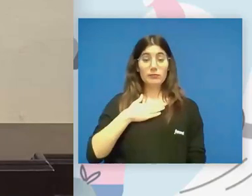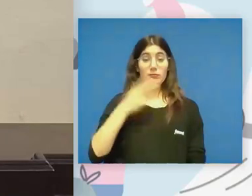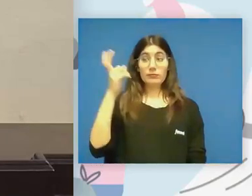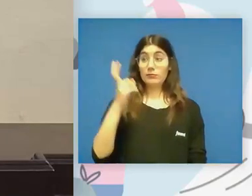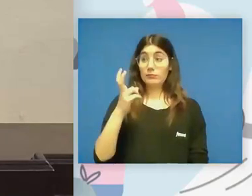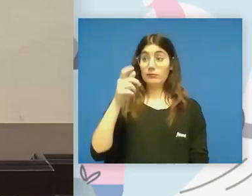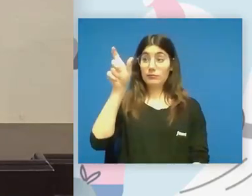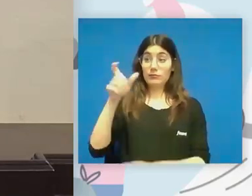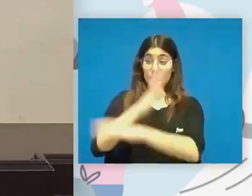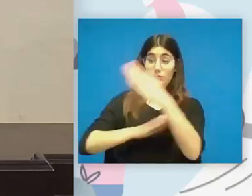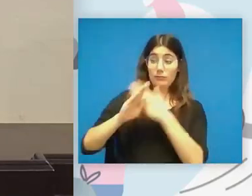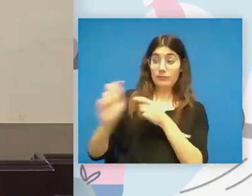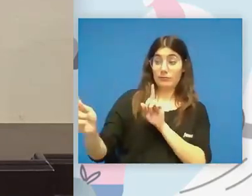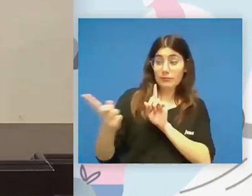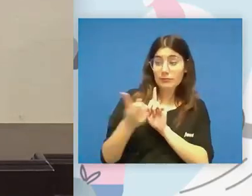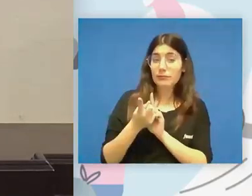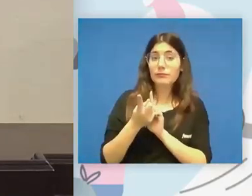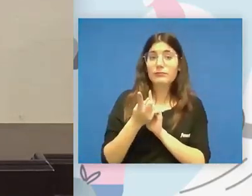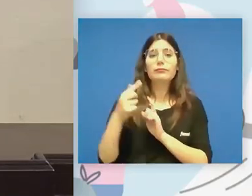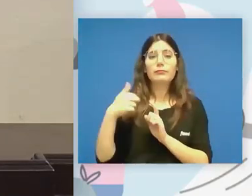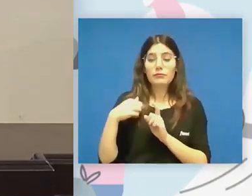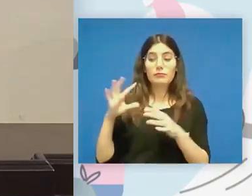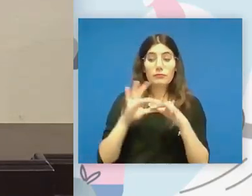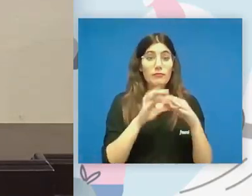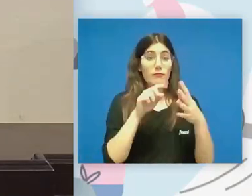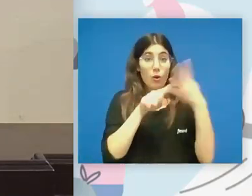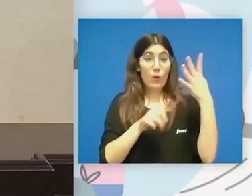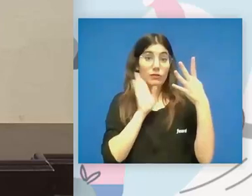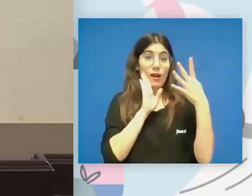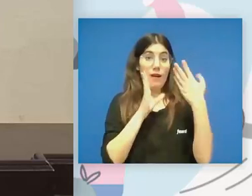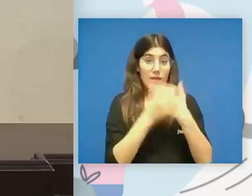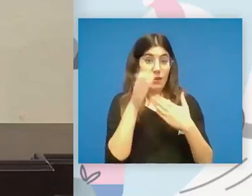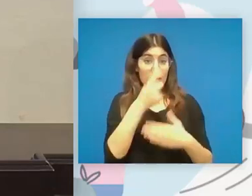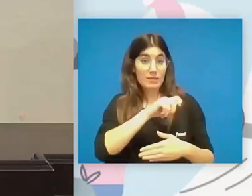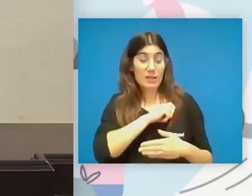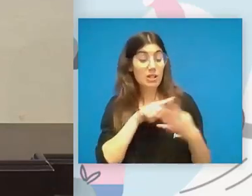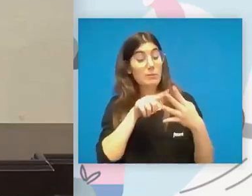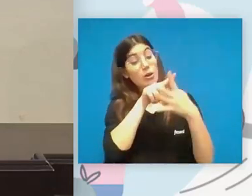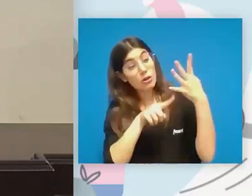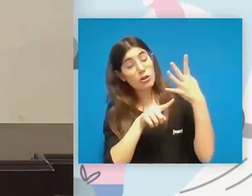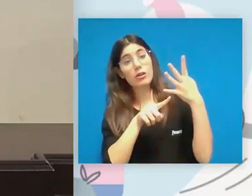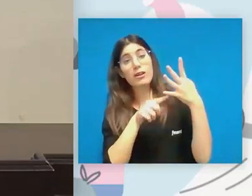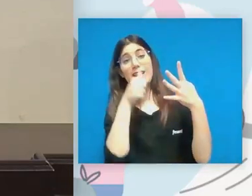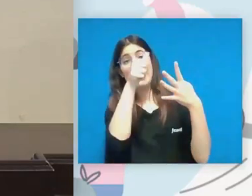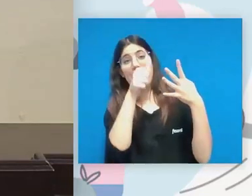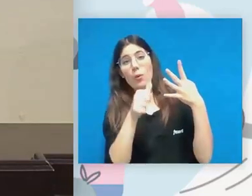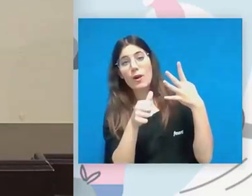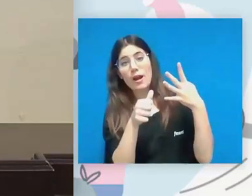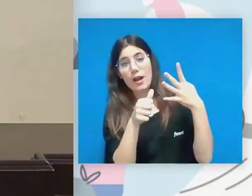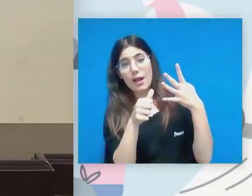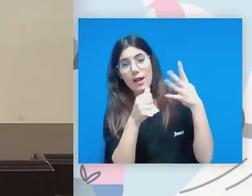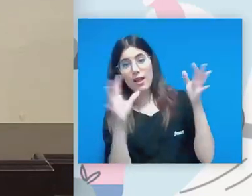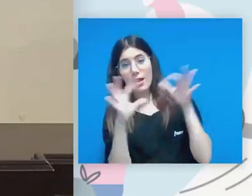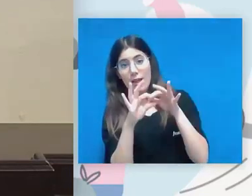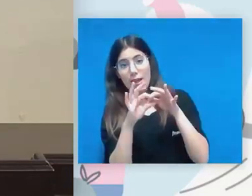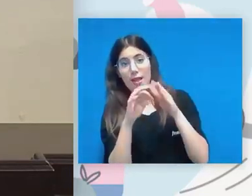con discapacidad tenemos relación con estas cuatro federaciones españolas pero estas cuatro federaciones españolas cada una tiene una